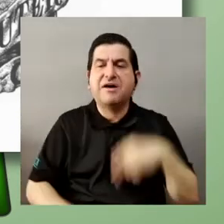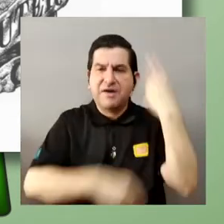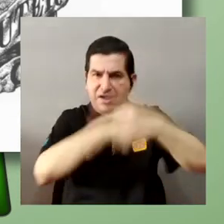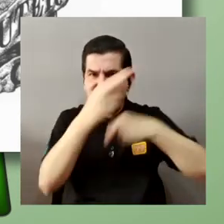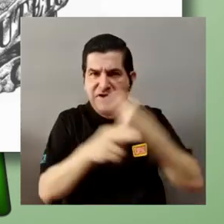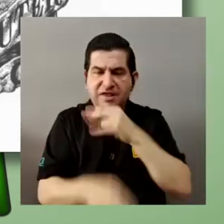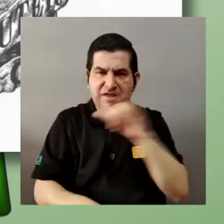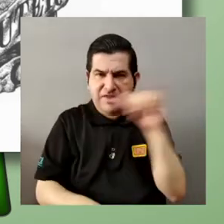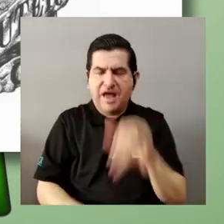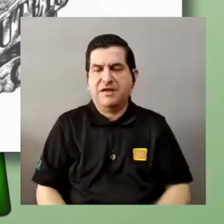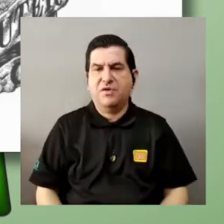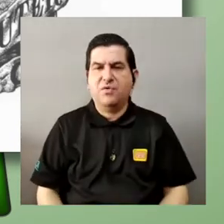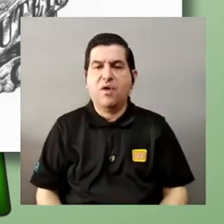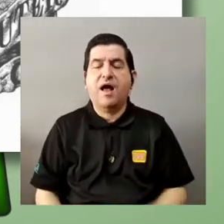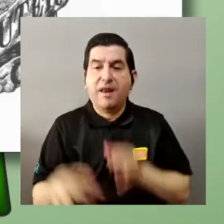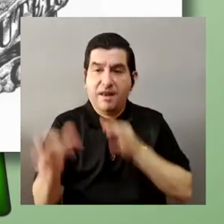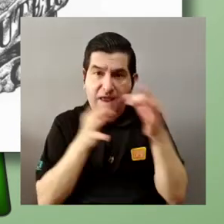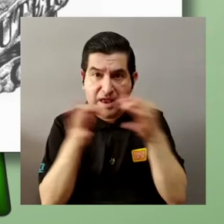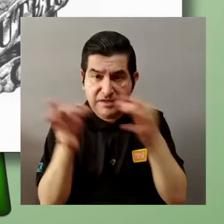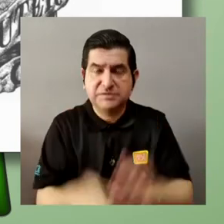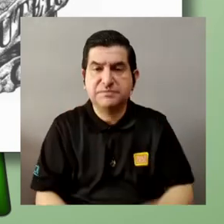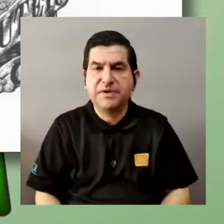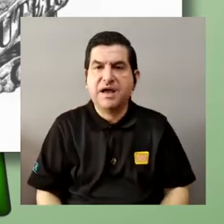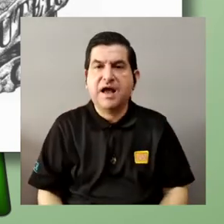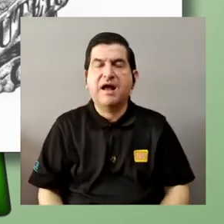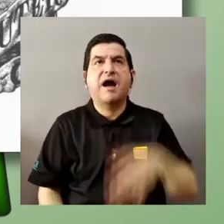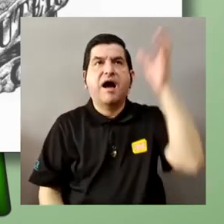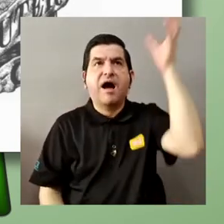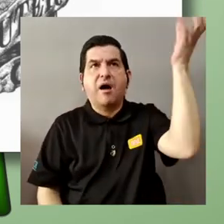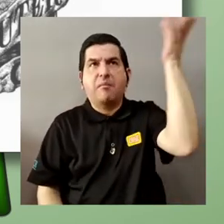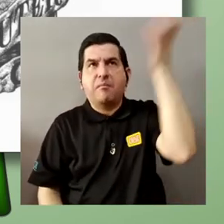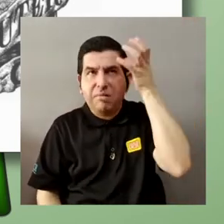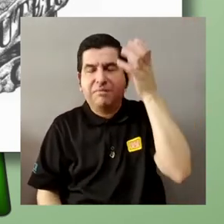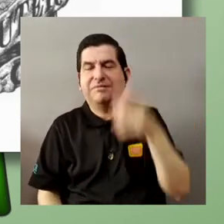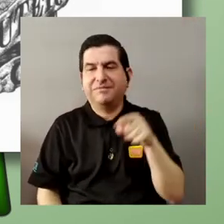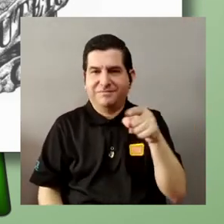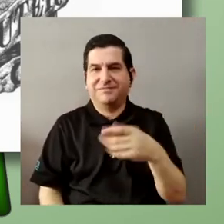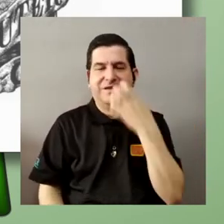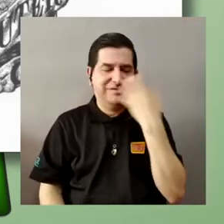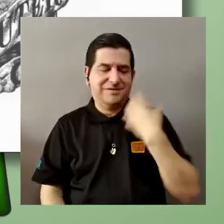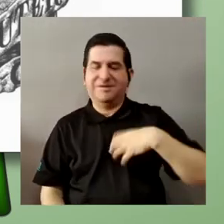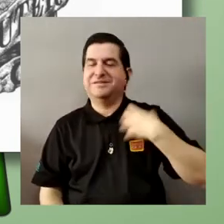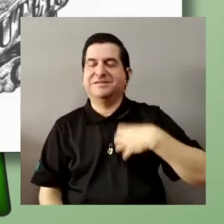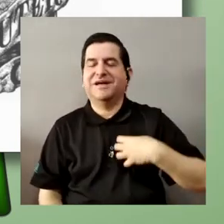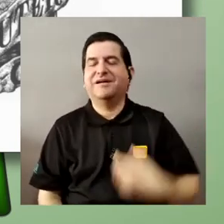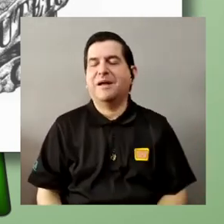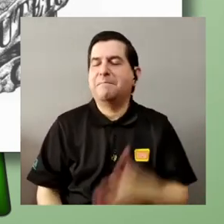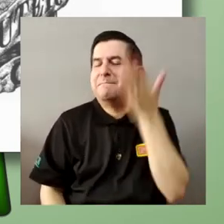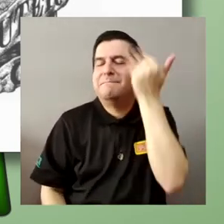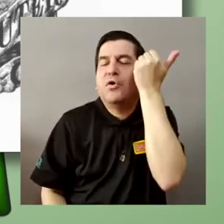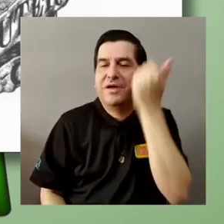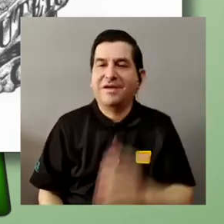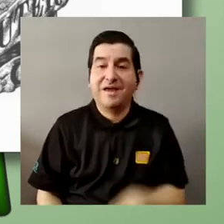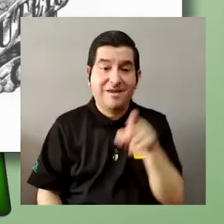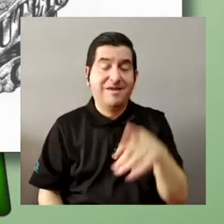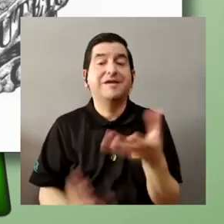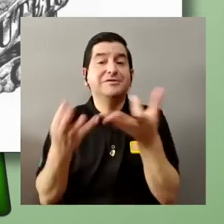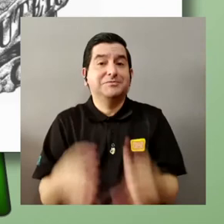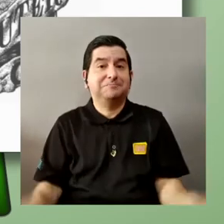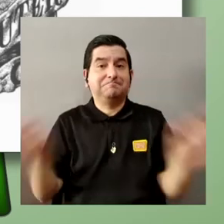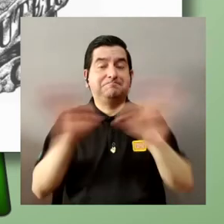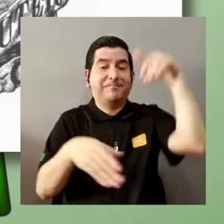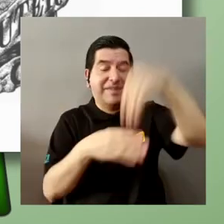gravitación universal es la misma ecuación que nos explica por qué cae la manzana y eso es lo que es